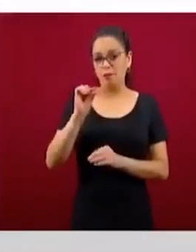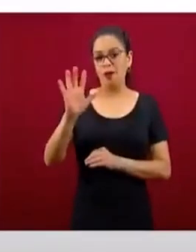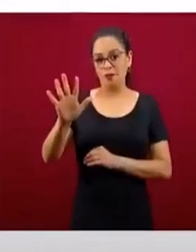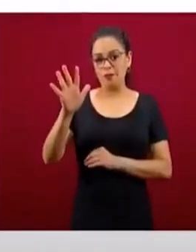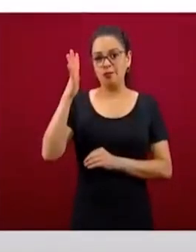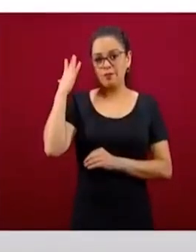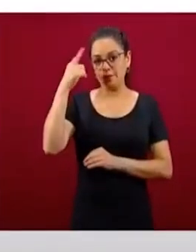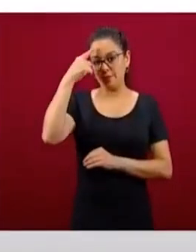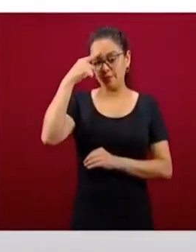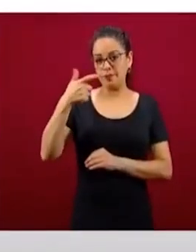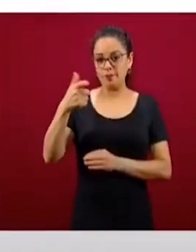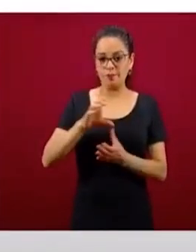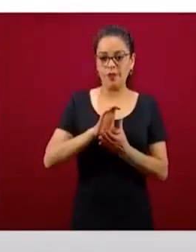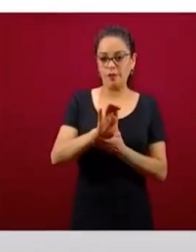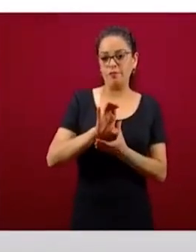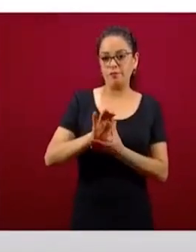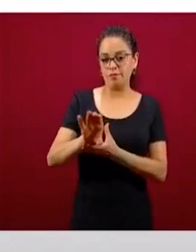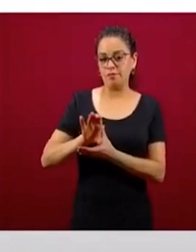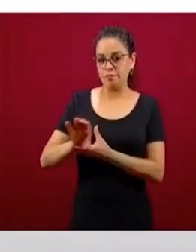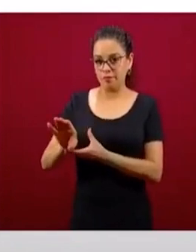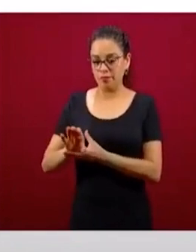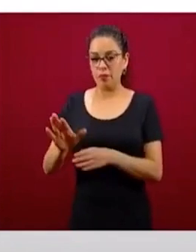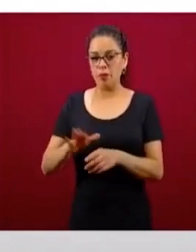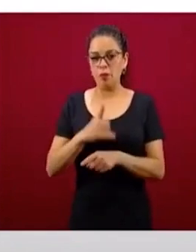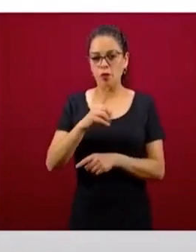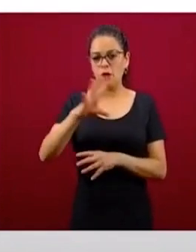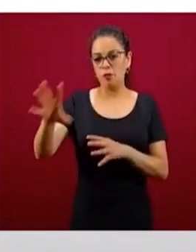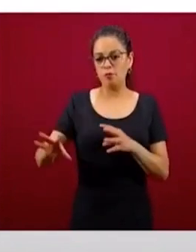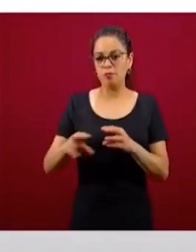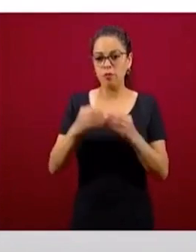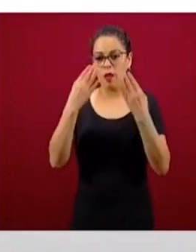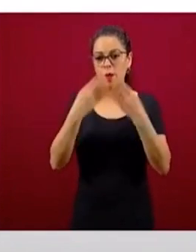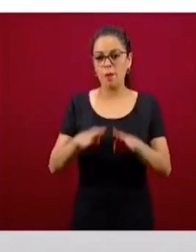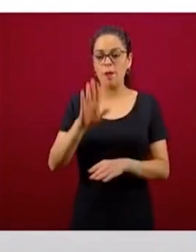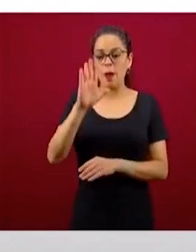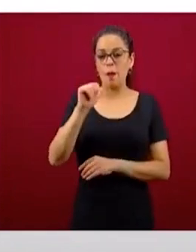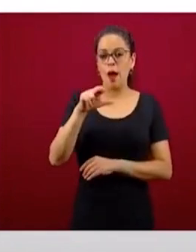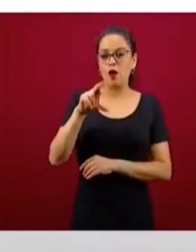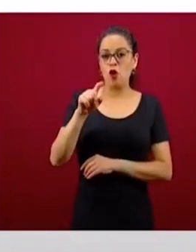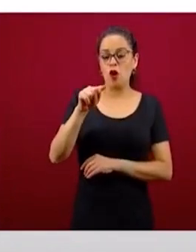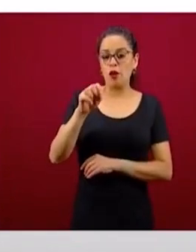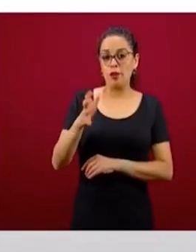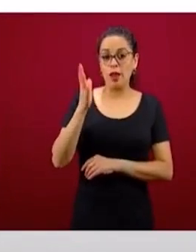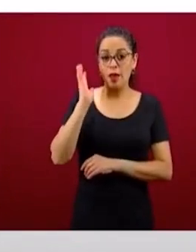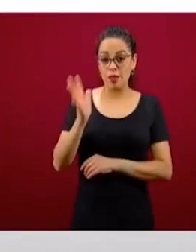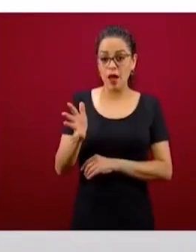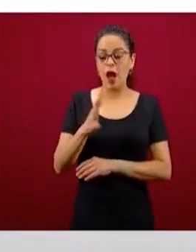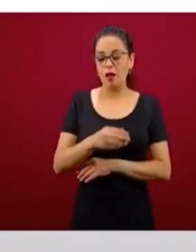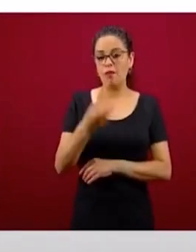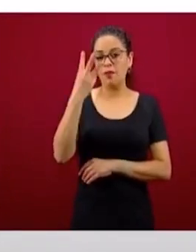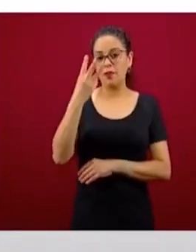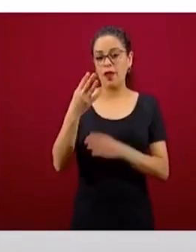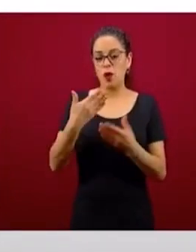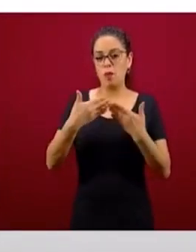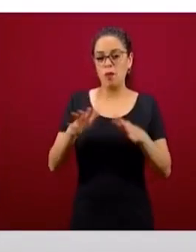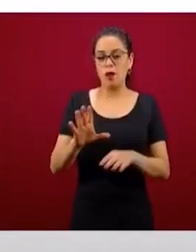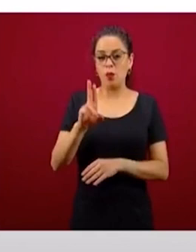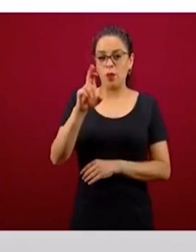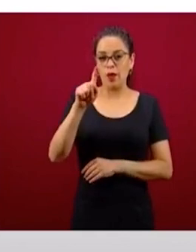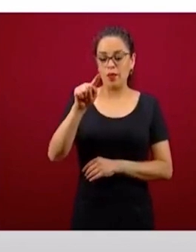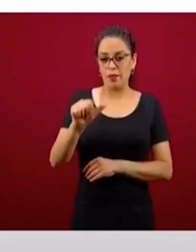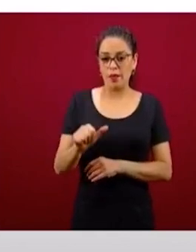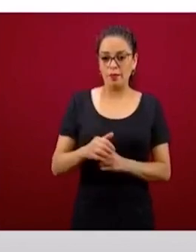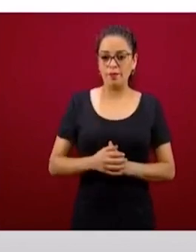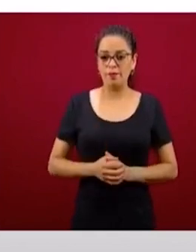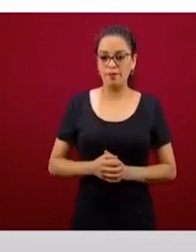dispersión de los recursos, al incorporarse ya va norte y completar la cantidad de tres bancos o tres redes bancarias. El